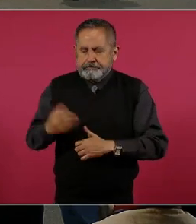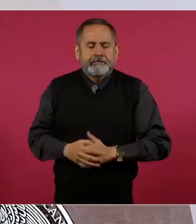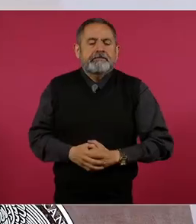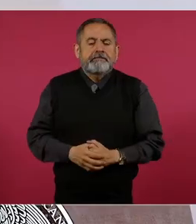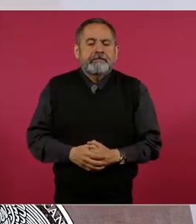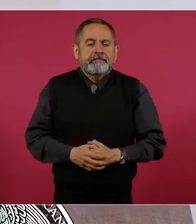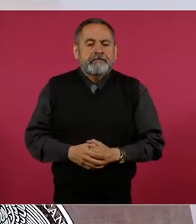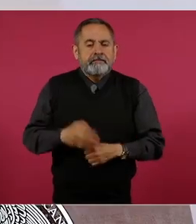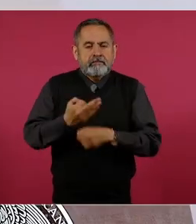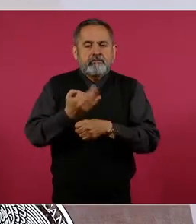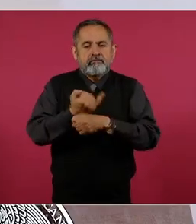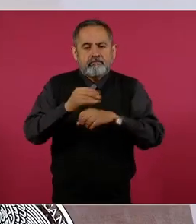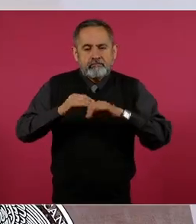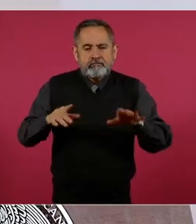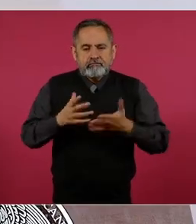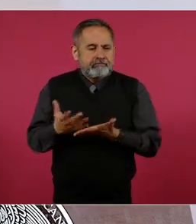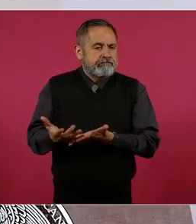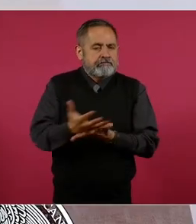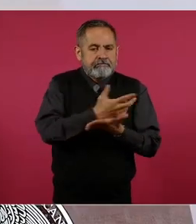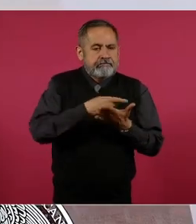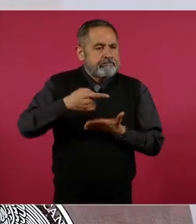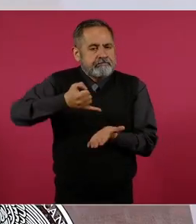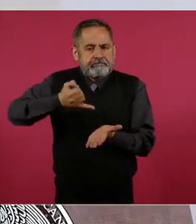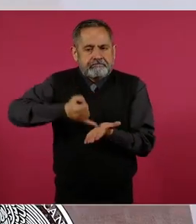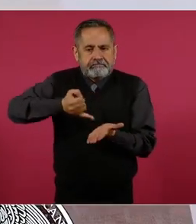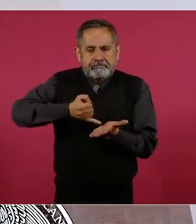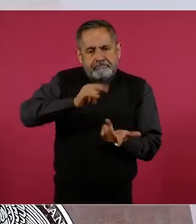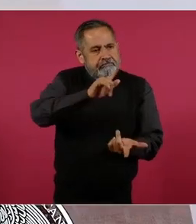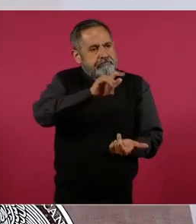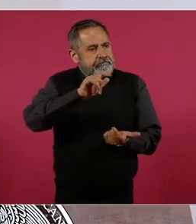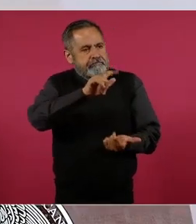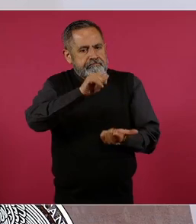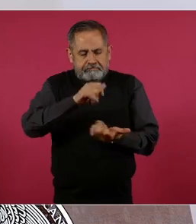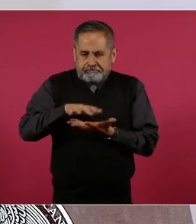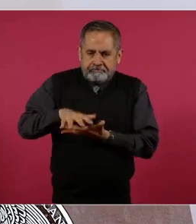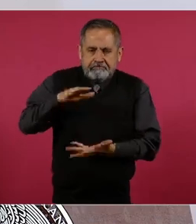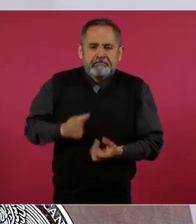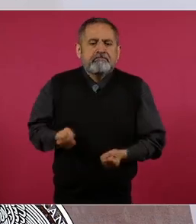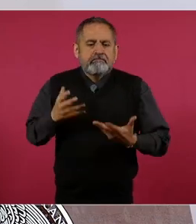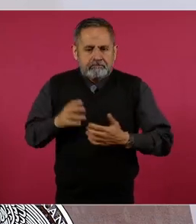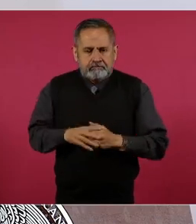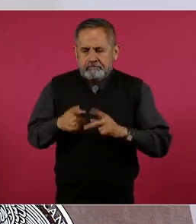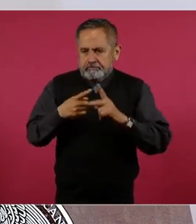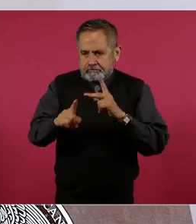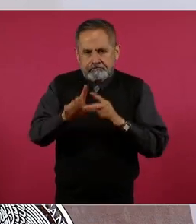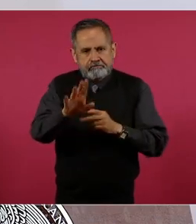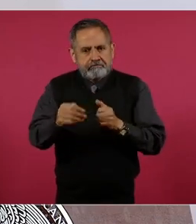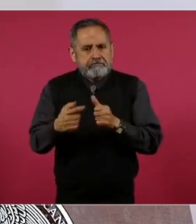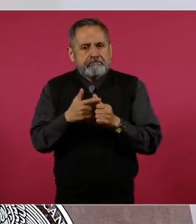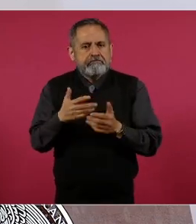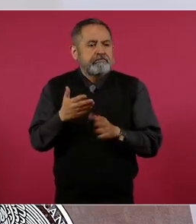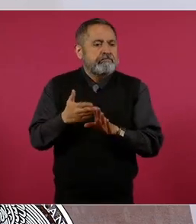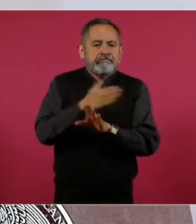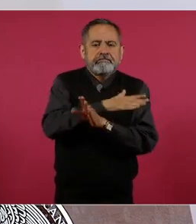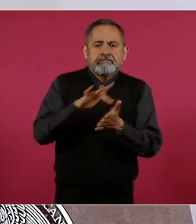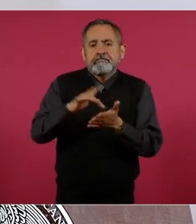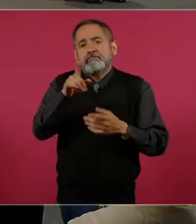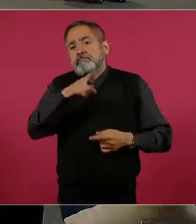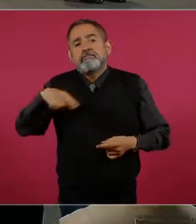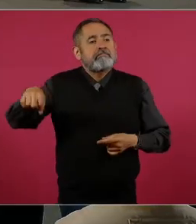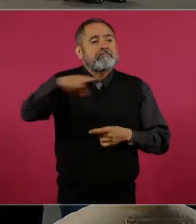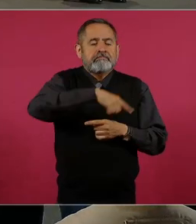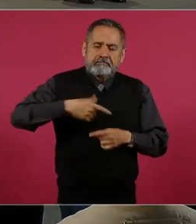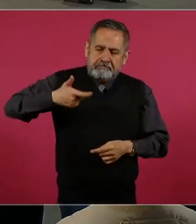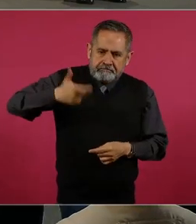informar sobre los ingresos tributarios del gobierno federal. Y antes de empezar, quiero agradecer a todas y a todos los contribuyentes